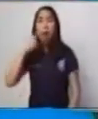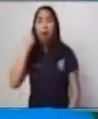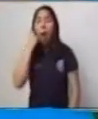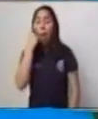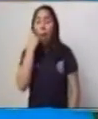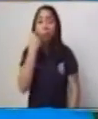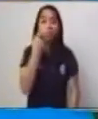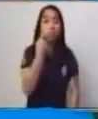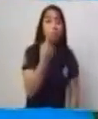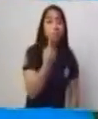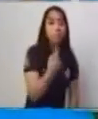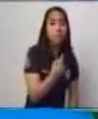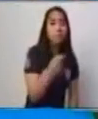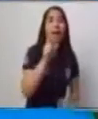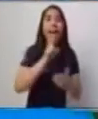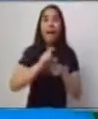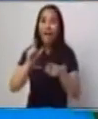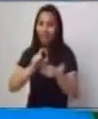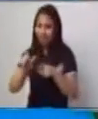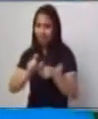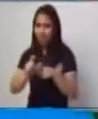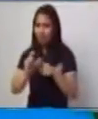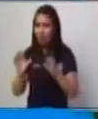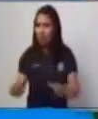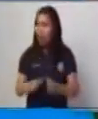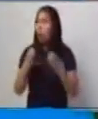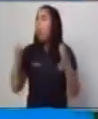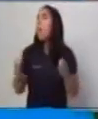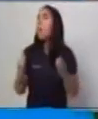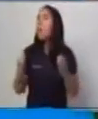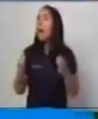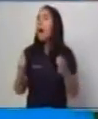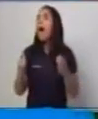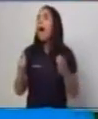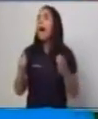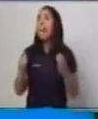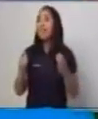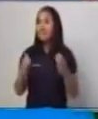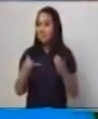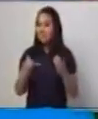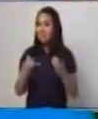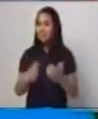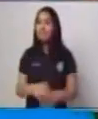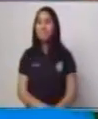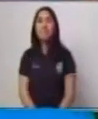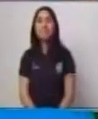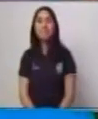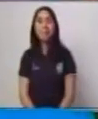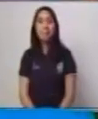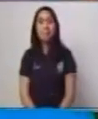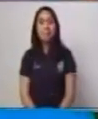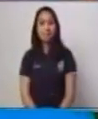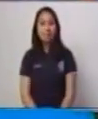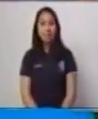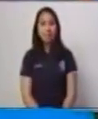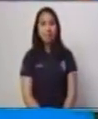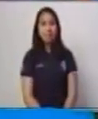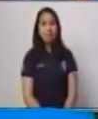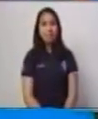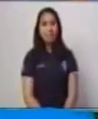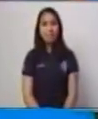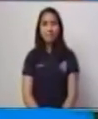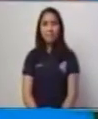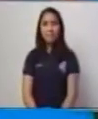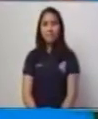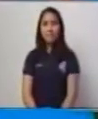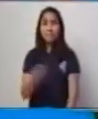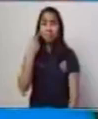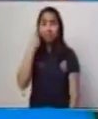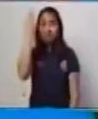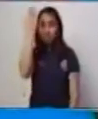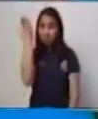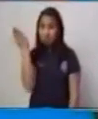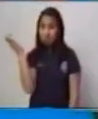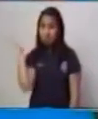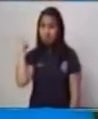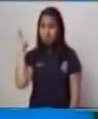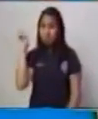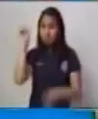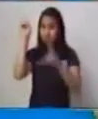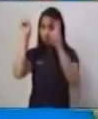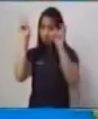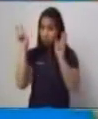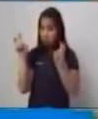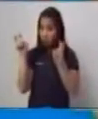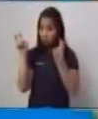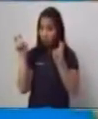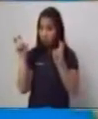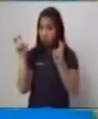¿Y cómo vamos a cazar objetos? Vamos a relacionar esos objetos como lo que acabamos de ver acá, con cada uno de nuestros temas. Y